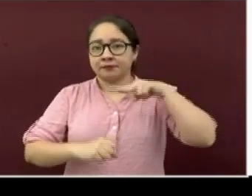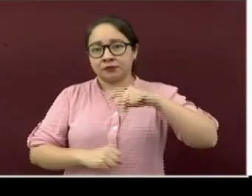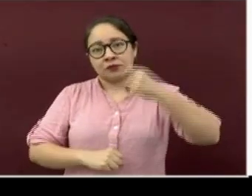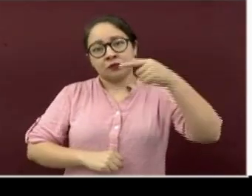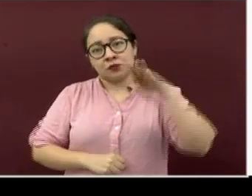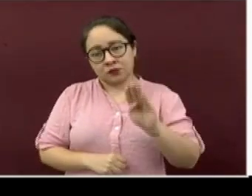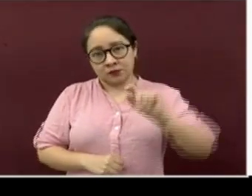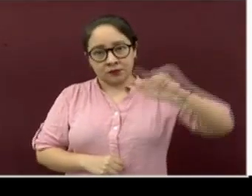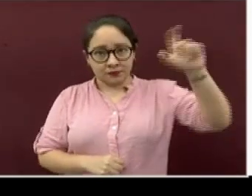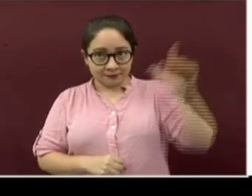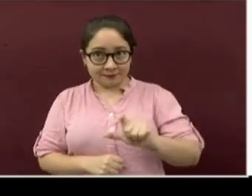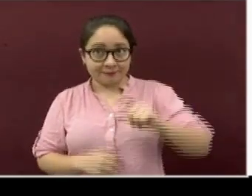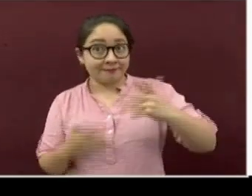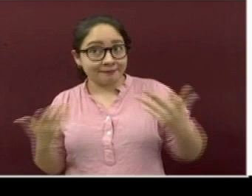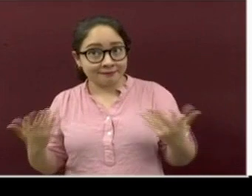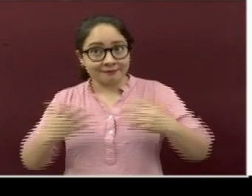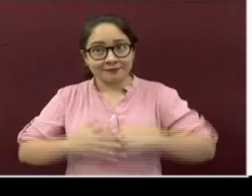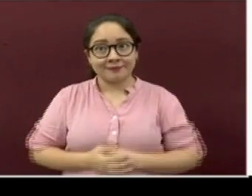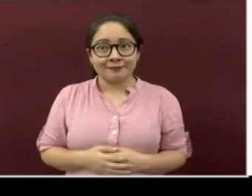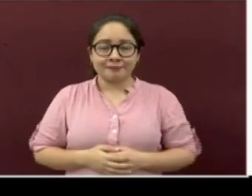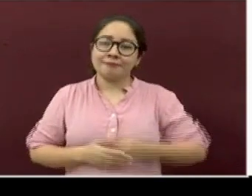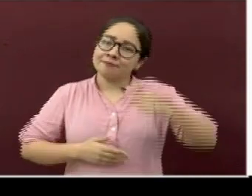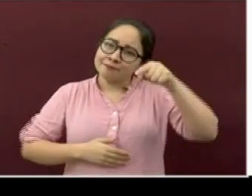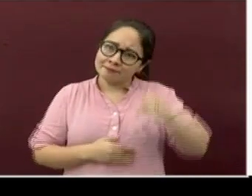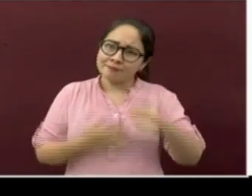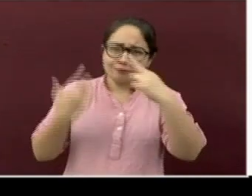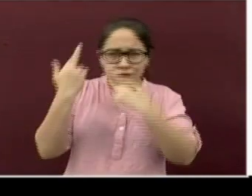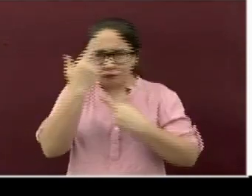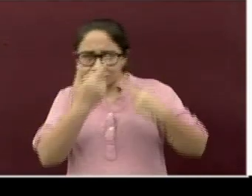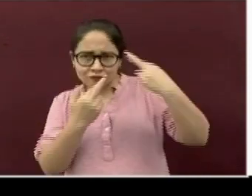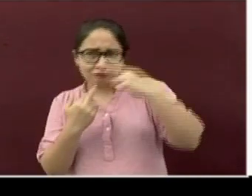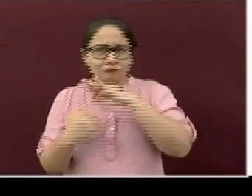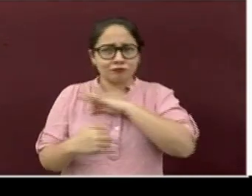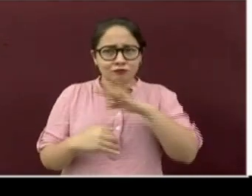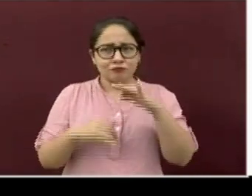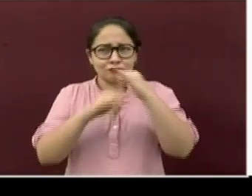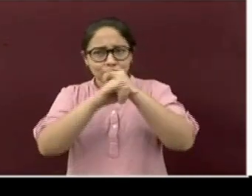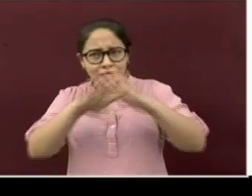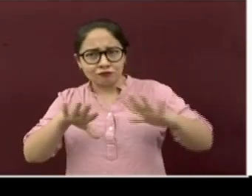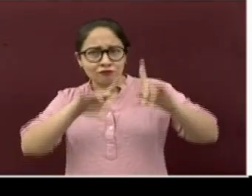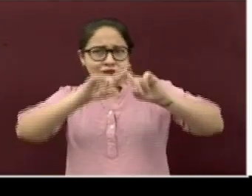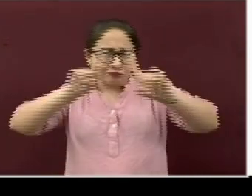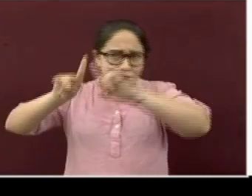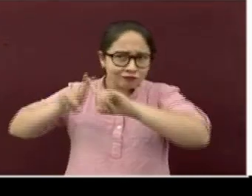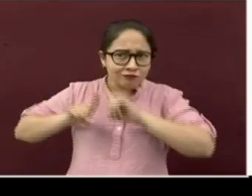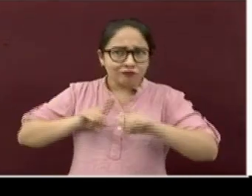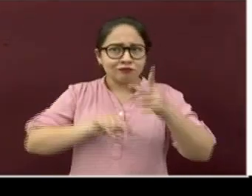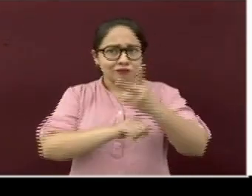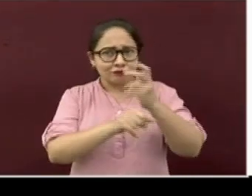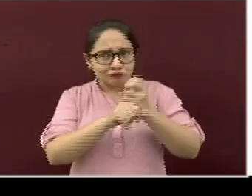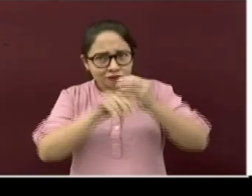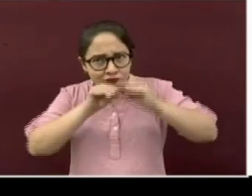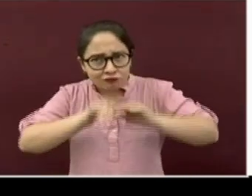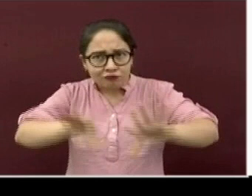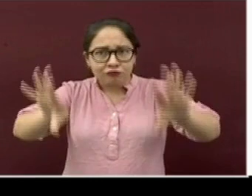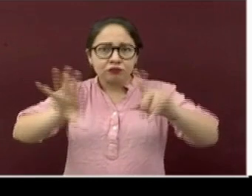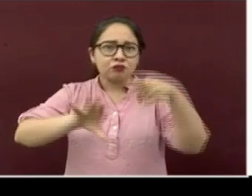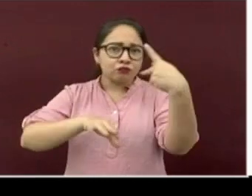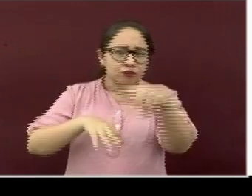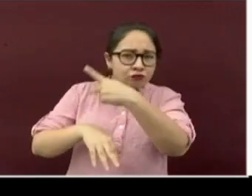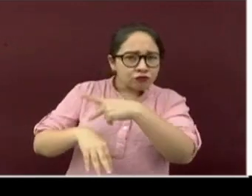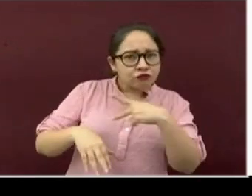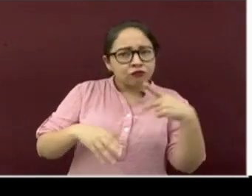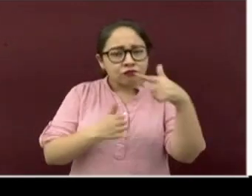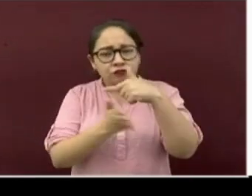.mx. Para que revisen los detalles de la convocatoria y estén pendientes de sus respectivos